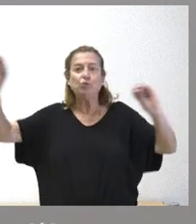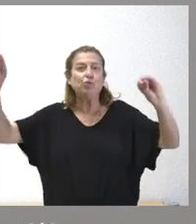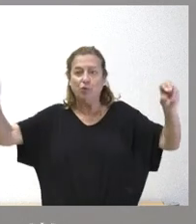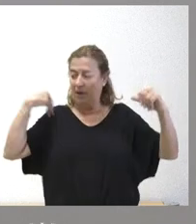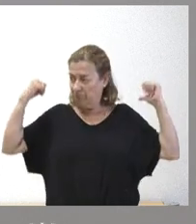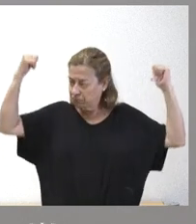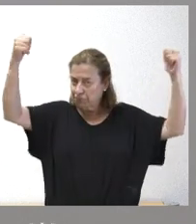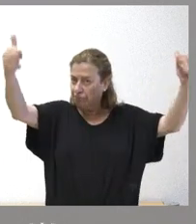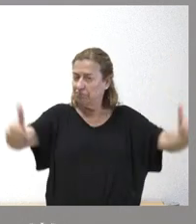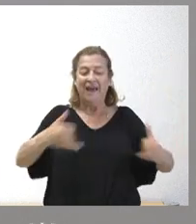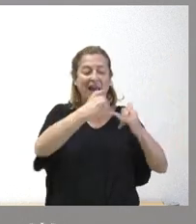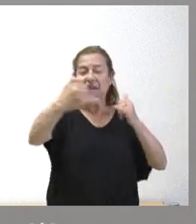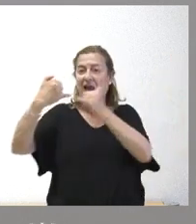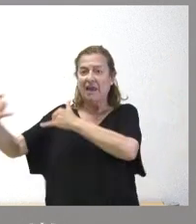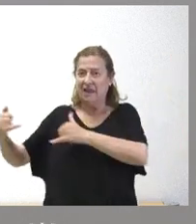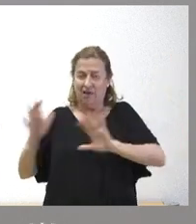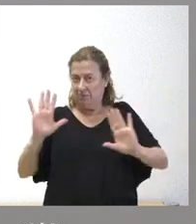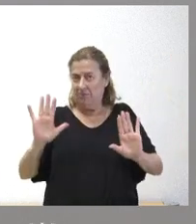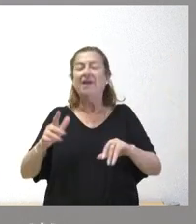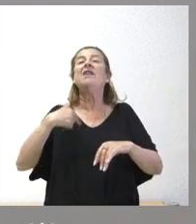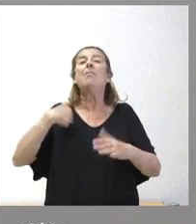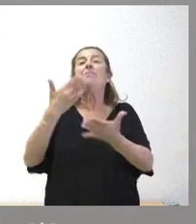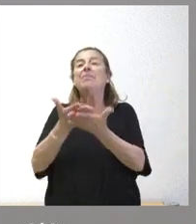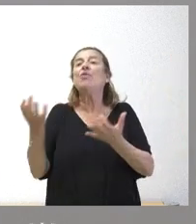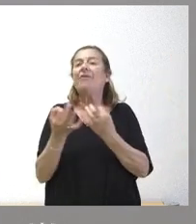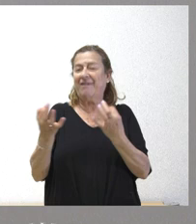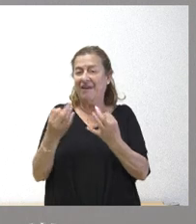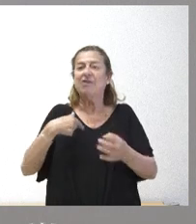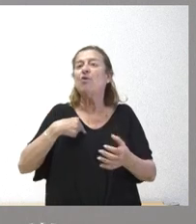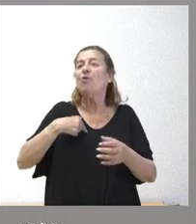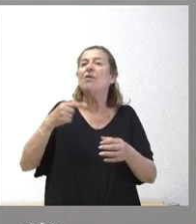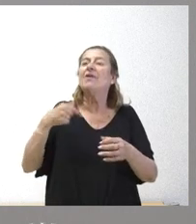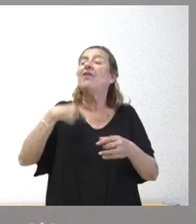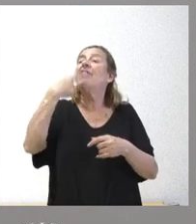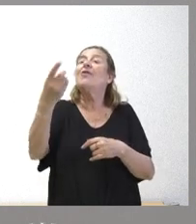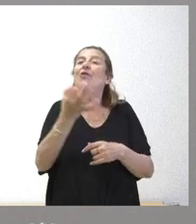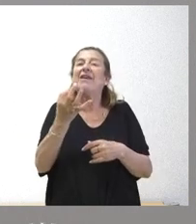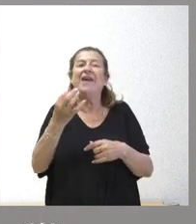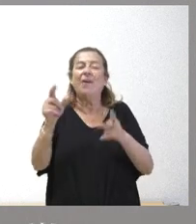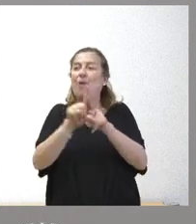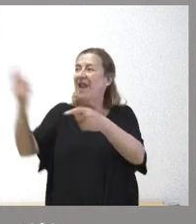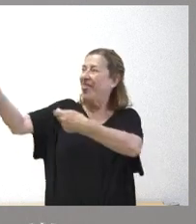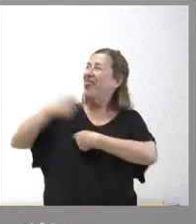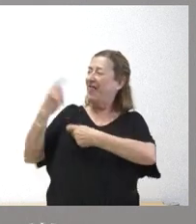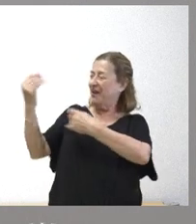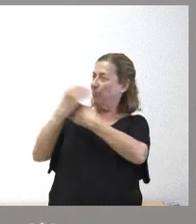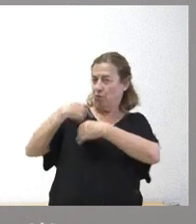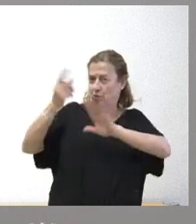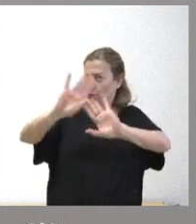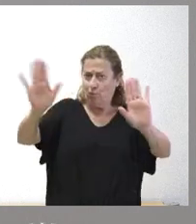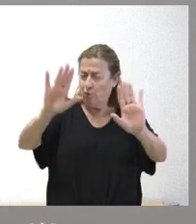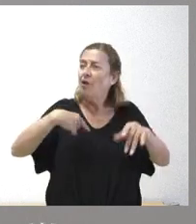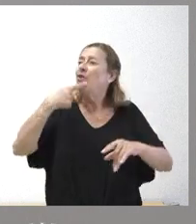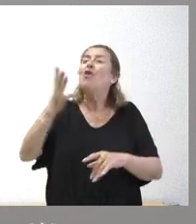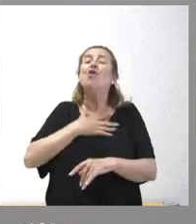años líneas de transporte que no le corresponden. ¿Qué pedimos nosotros? Nosotros no estamos diciendo que se nos transfiera financiación, estamos diciendo que no se